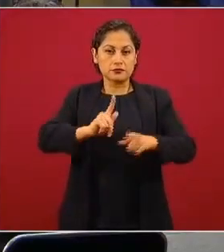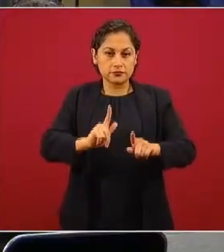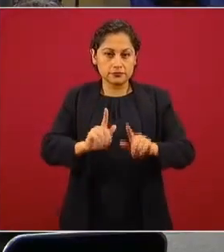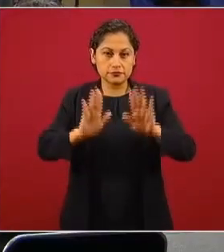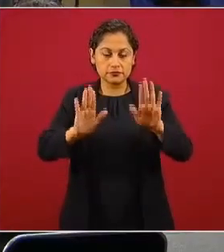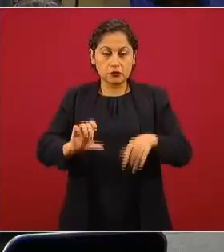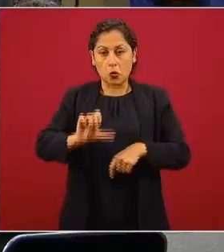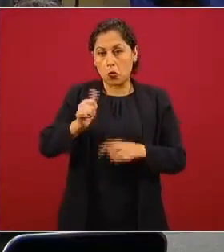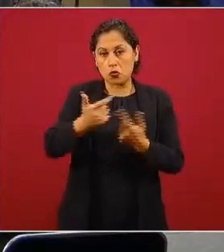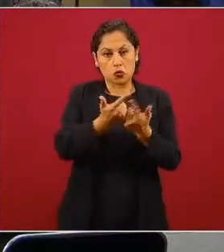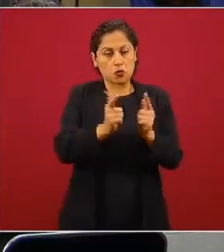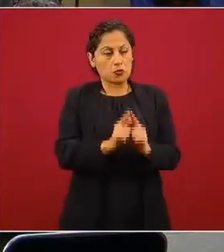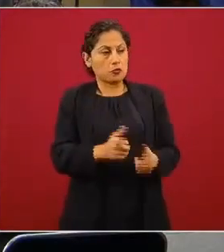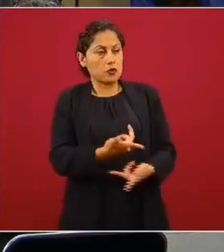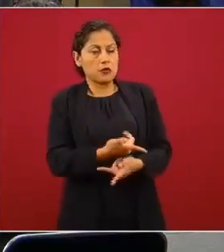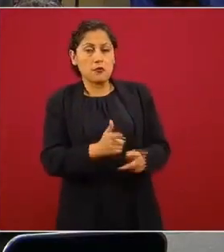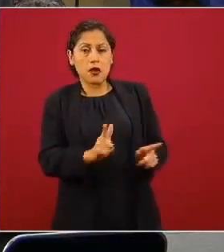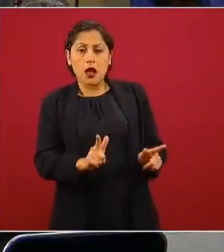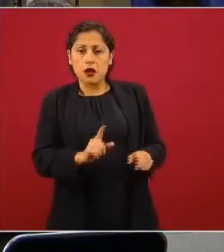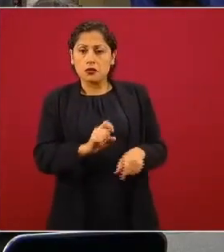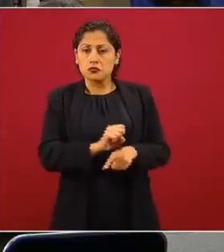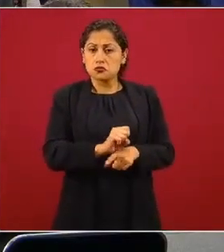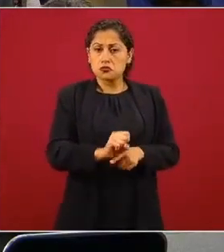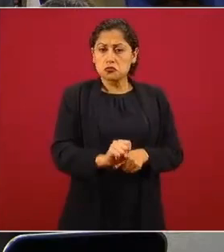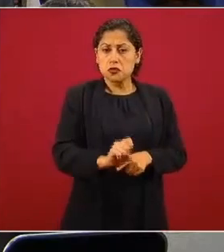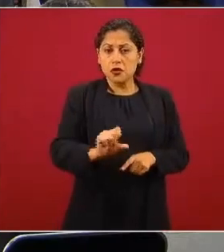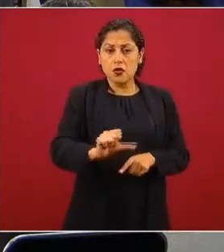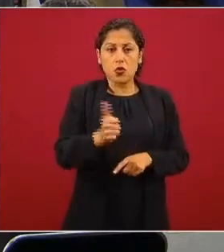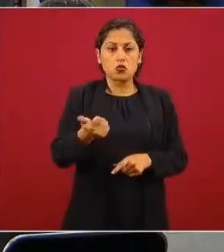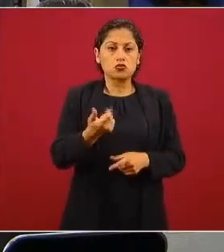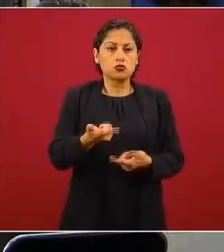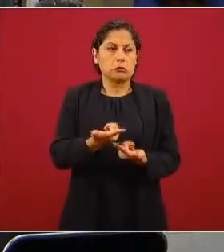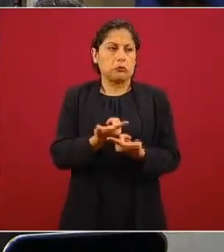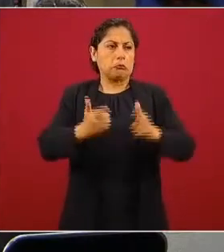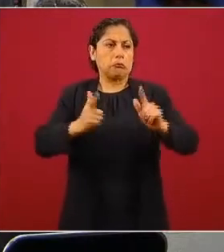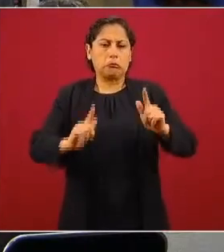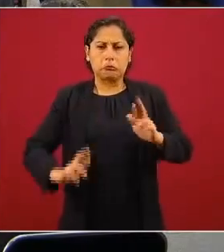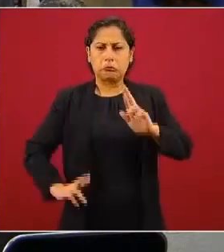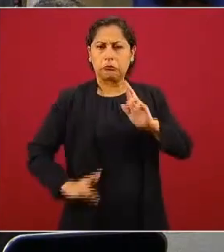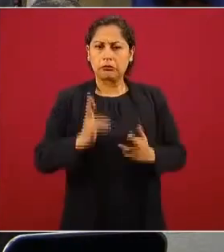moderados y otro de los liberales radicales y se enfrentaban.